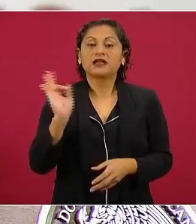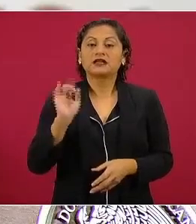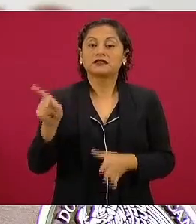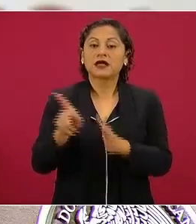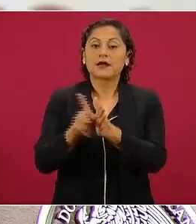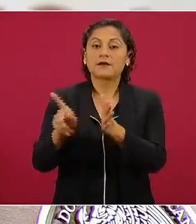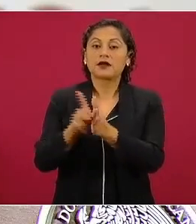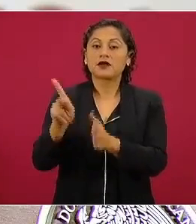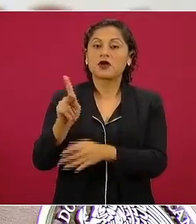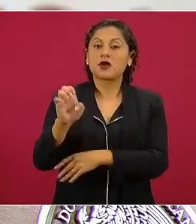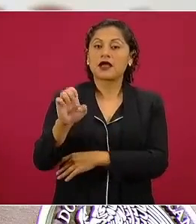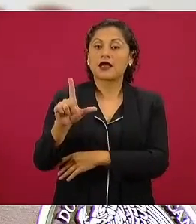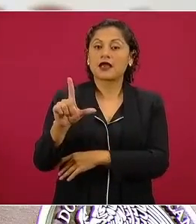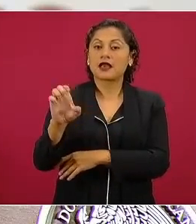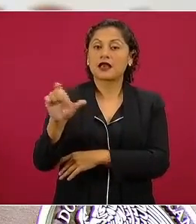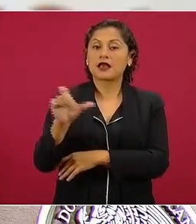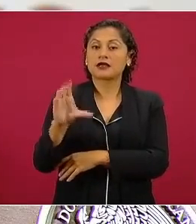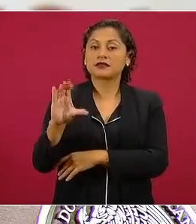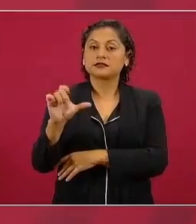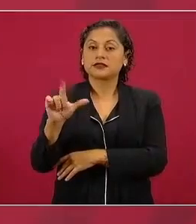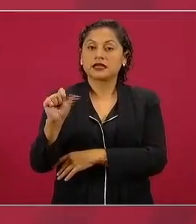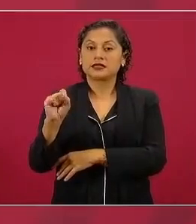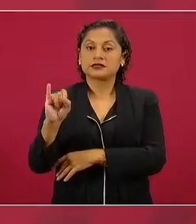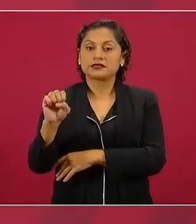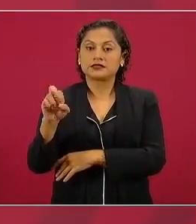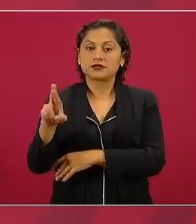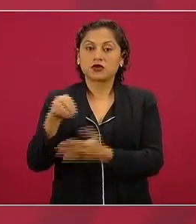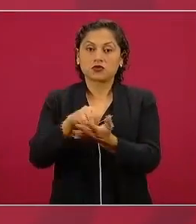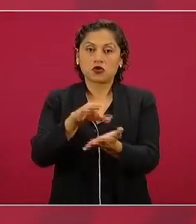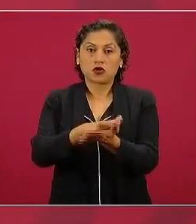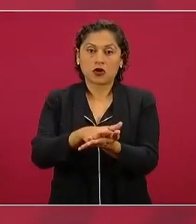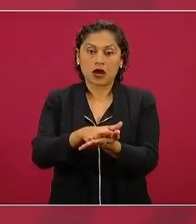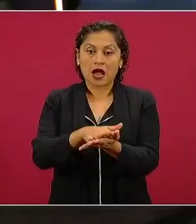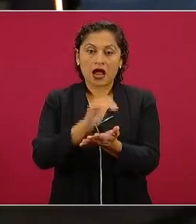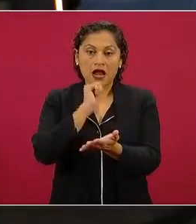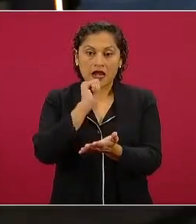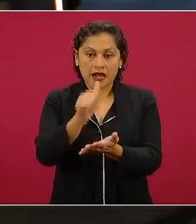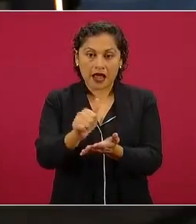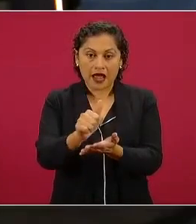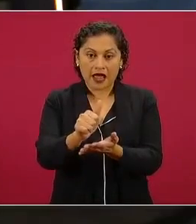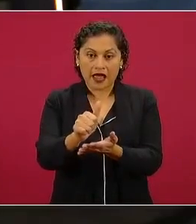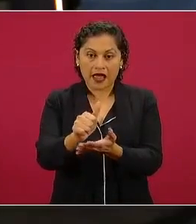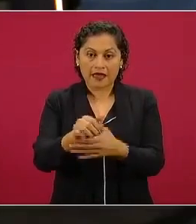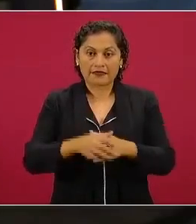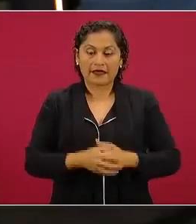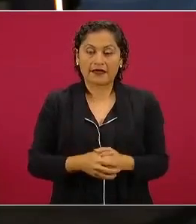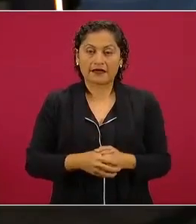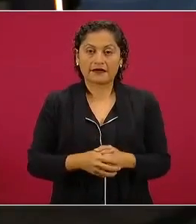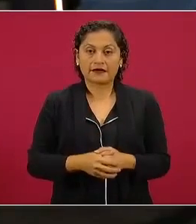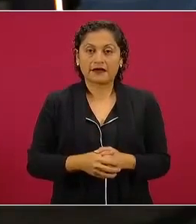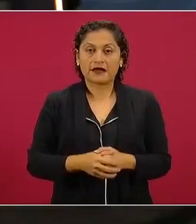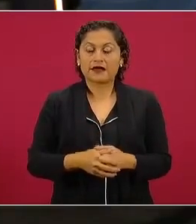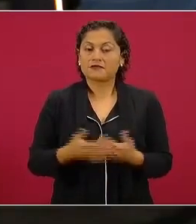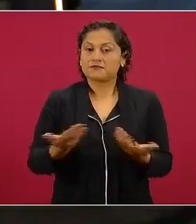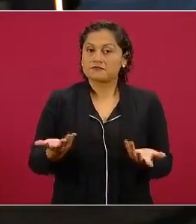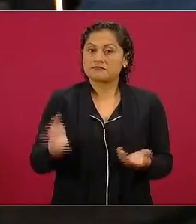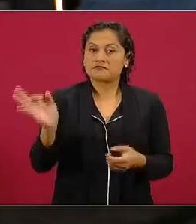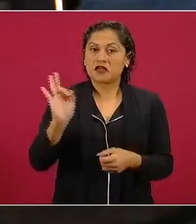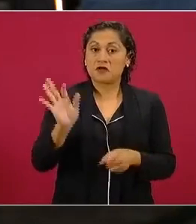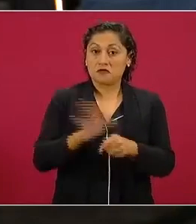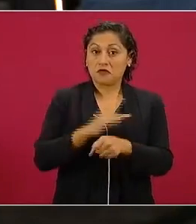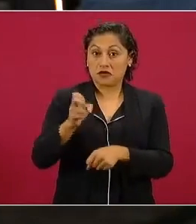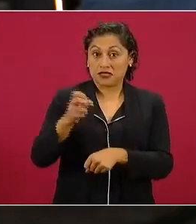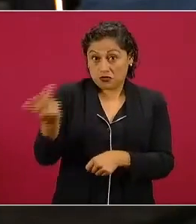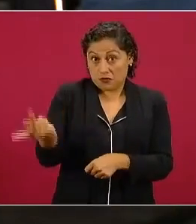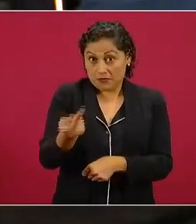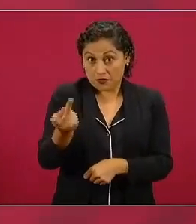sobre los 100 compromisos, vamos a aprovechar la pregunta. Siempre se hace un trabajo profesional, presidente, usted lo sabe.